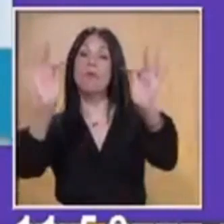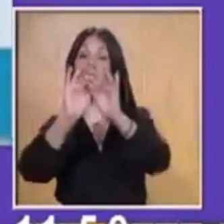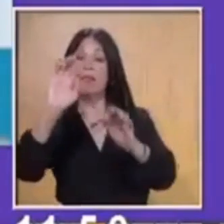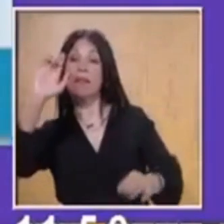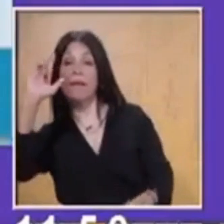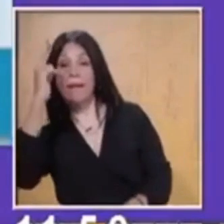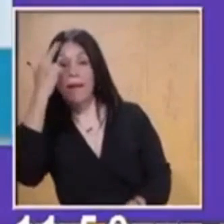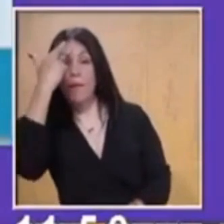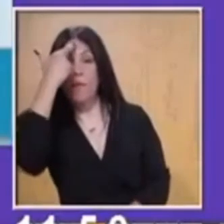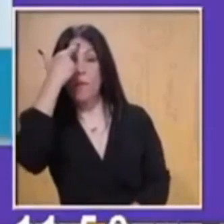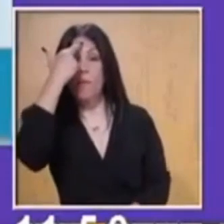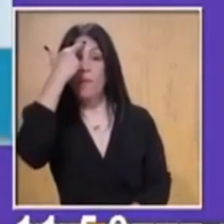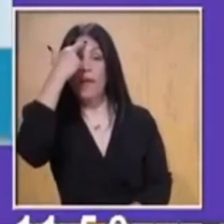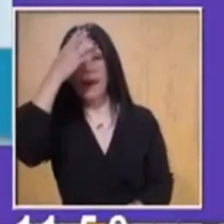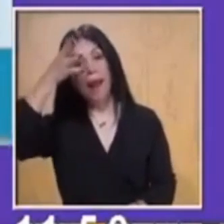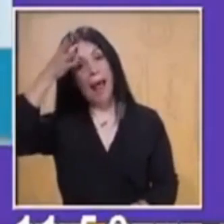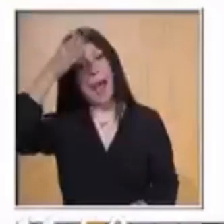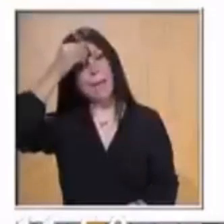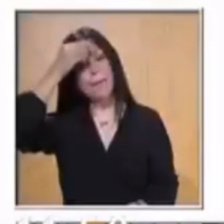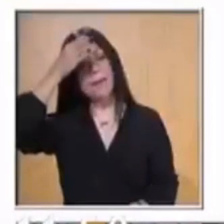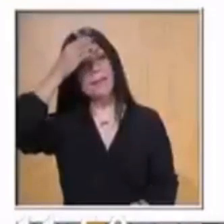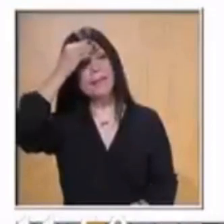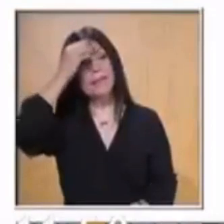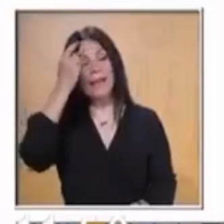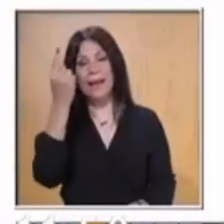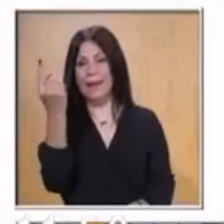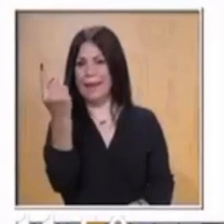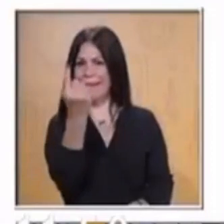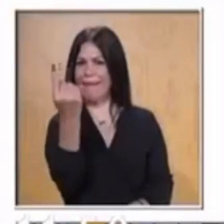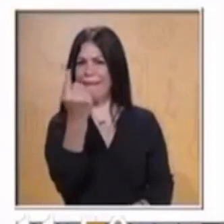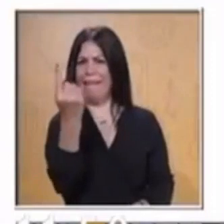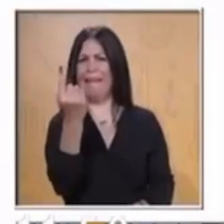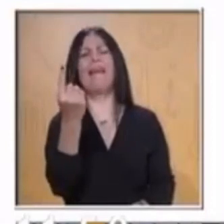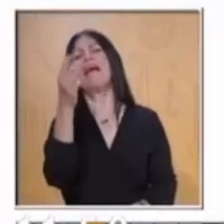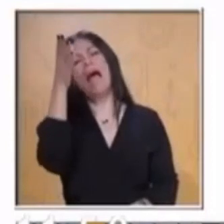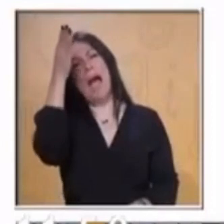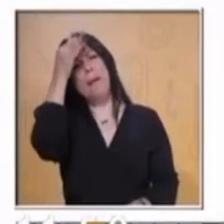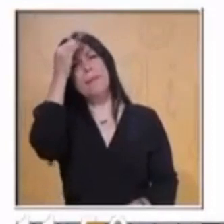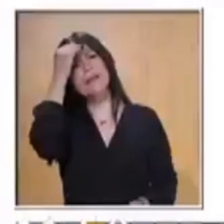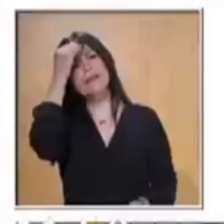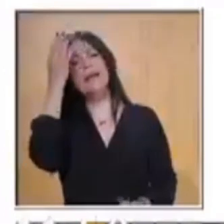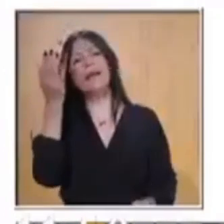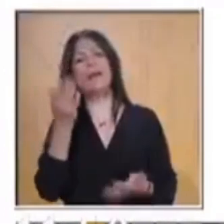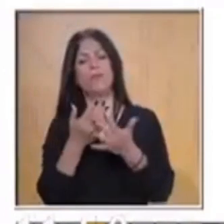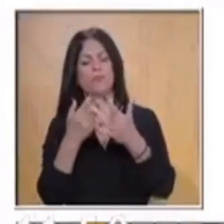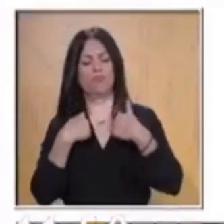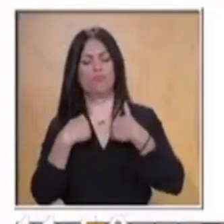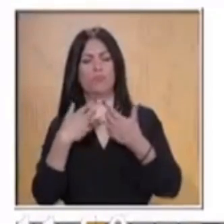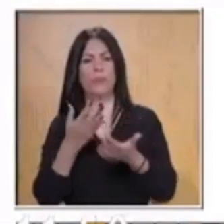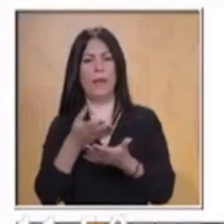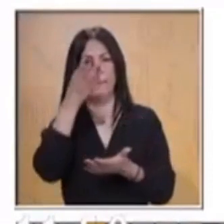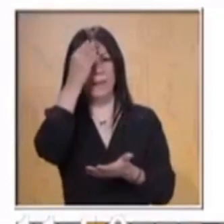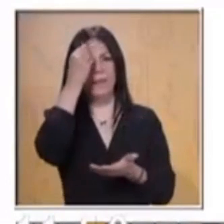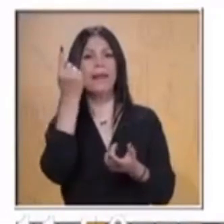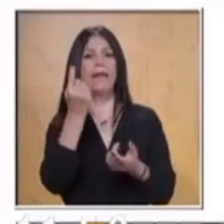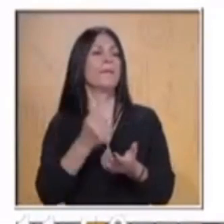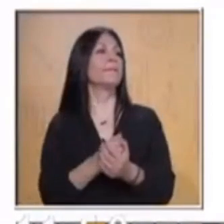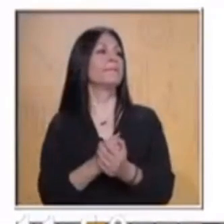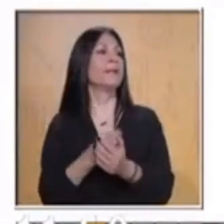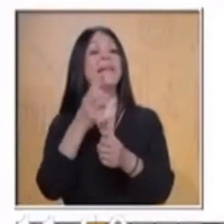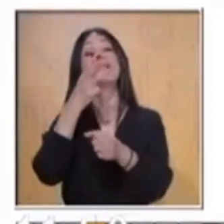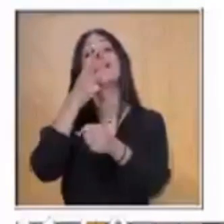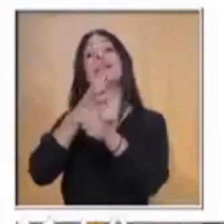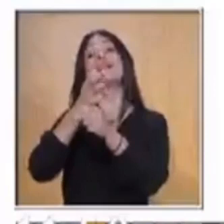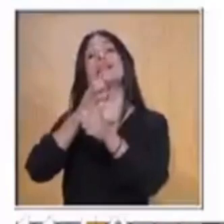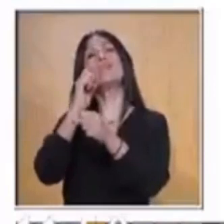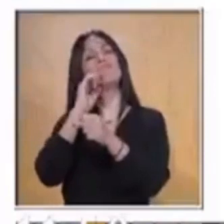presentan el aprendizaje esperado. Muy bien, vamos con los aprendizajes, maestro Ricardo. Para tercer grado, identifica